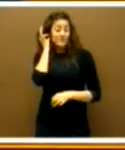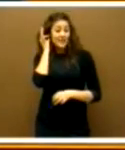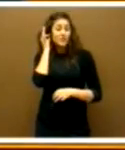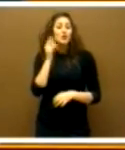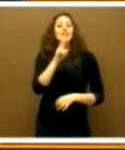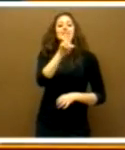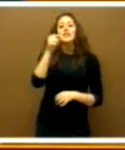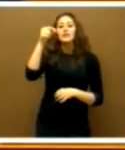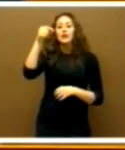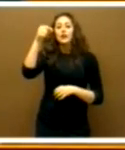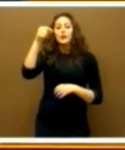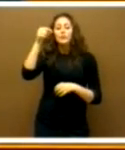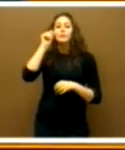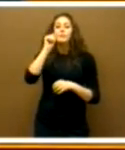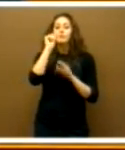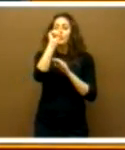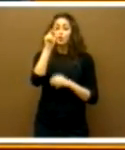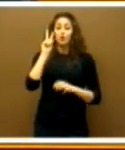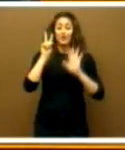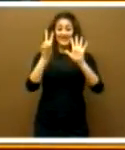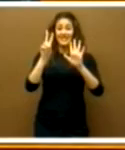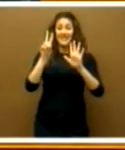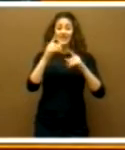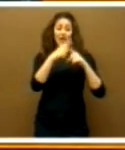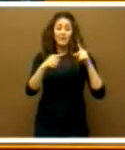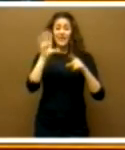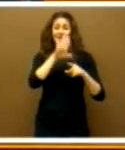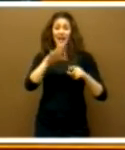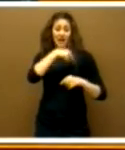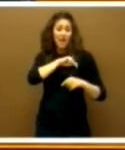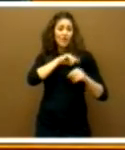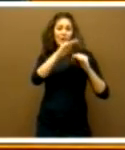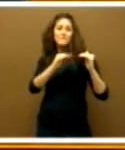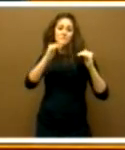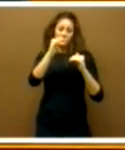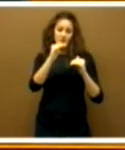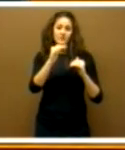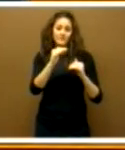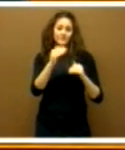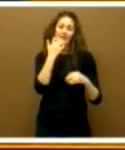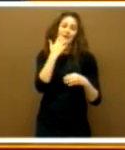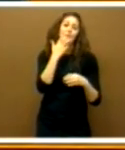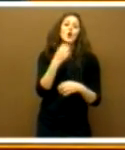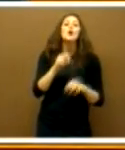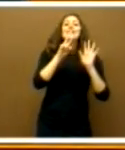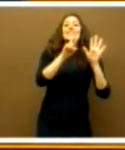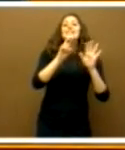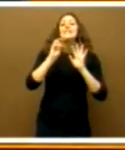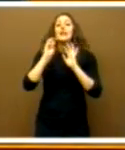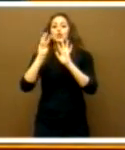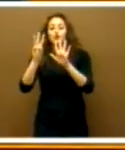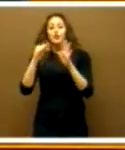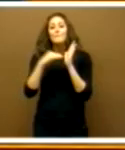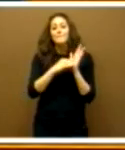puntos por encima de la media nacional. Por ponerles más ejemplos, de los 78.000 autónomos, nada más que